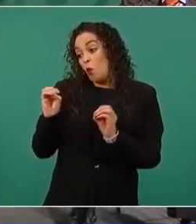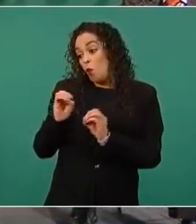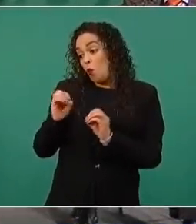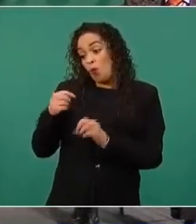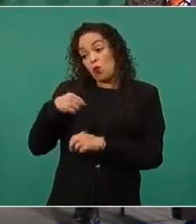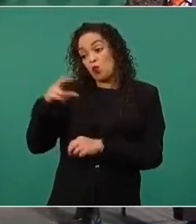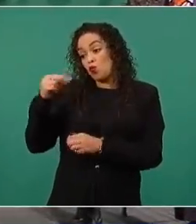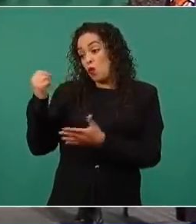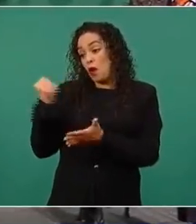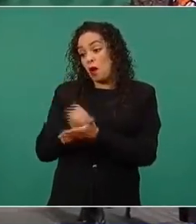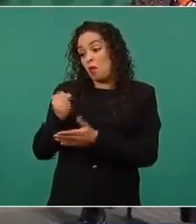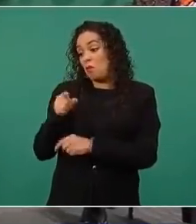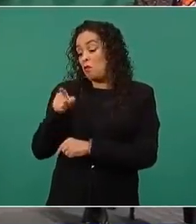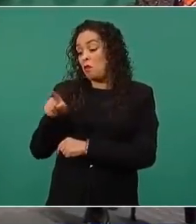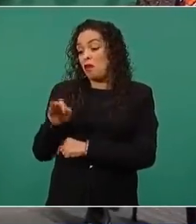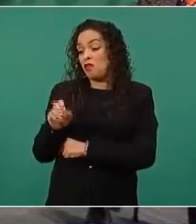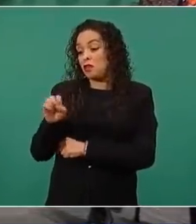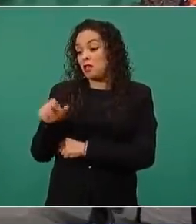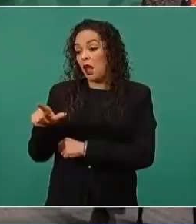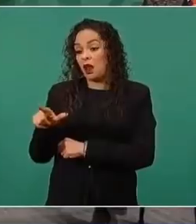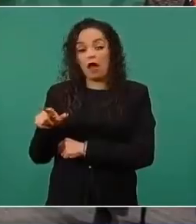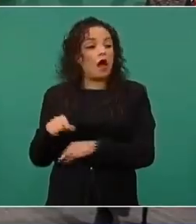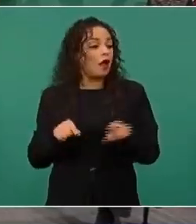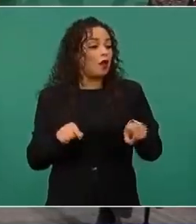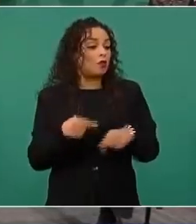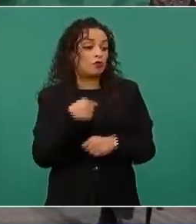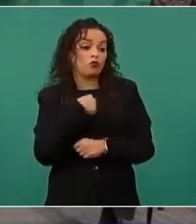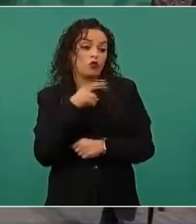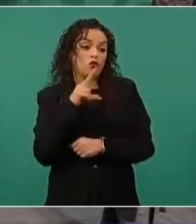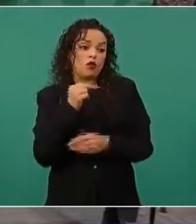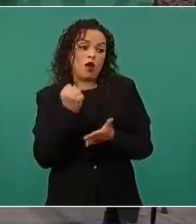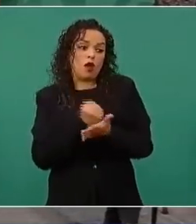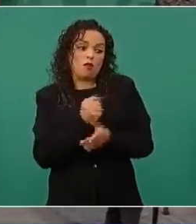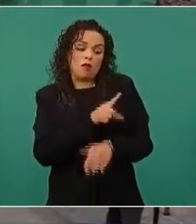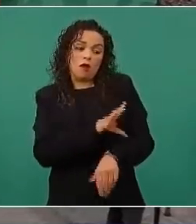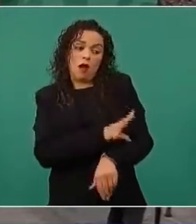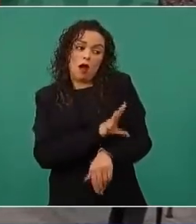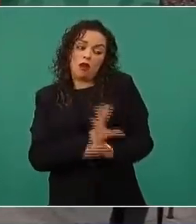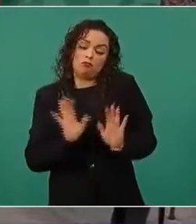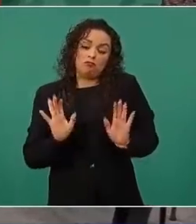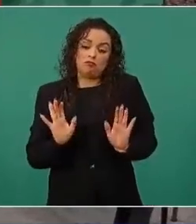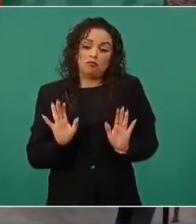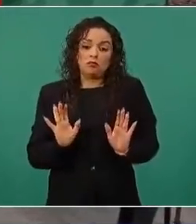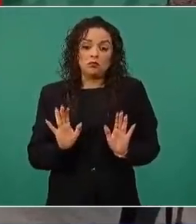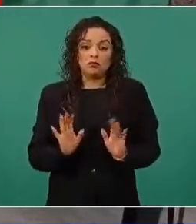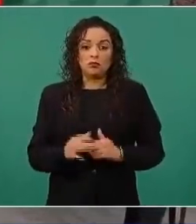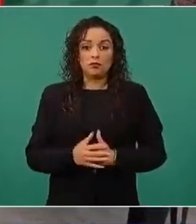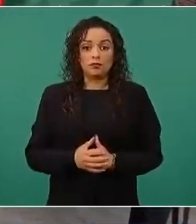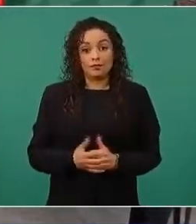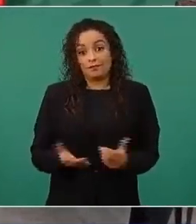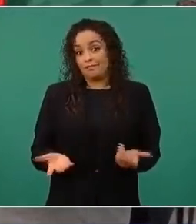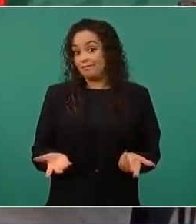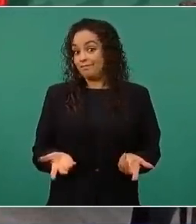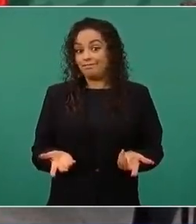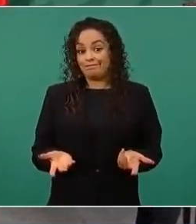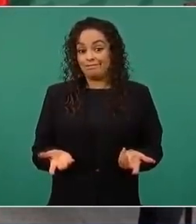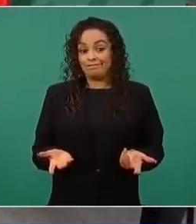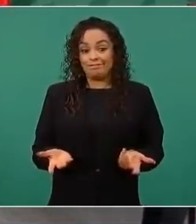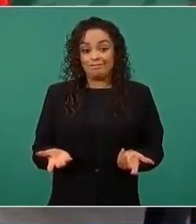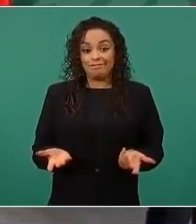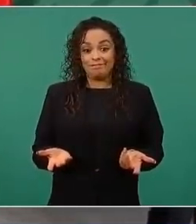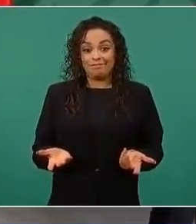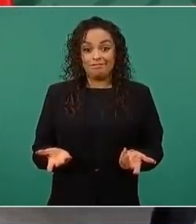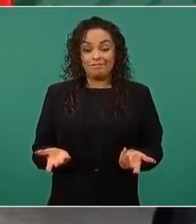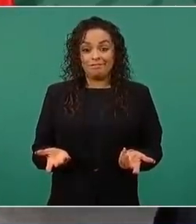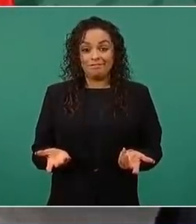y el otro yo no aprobé la energética, una